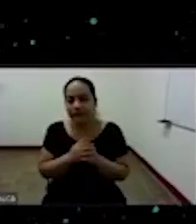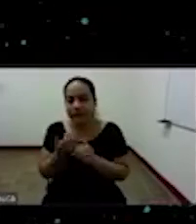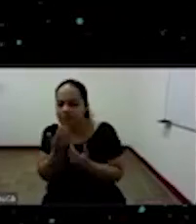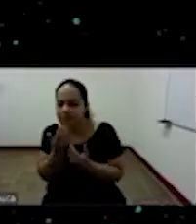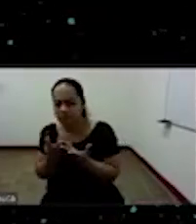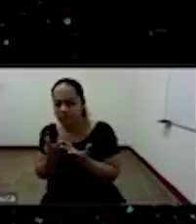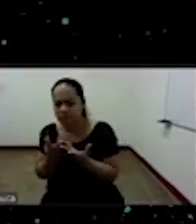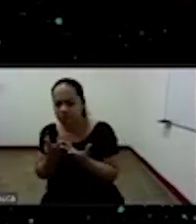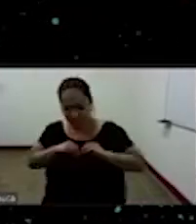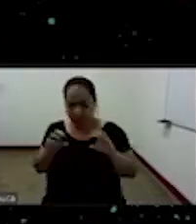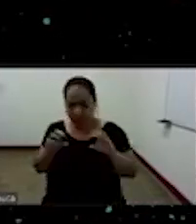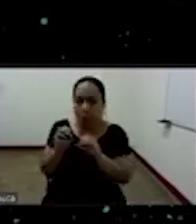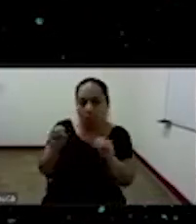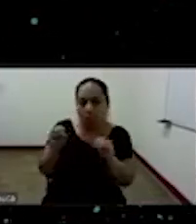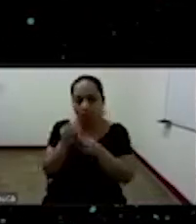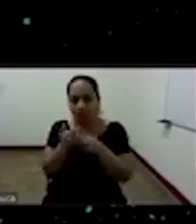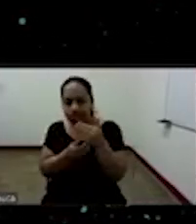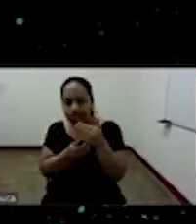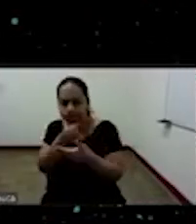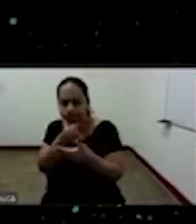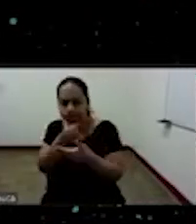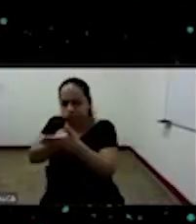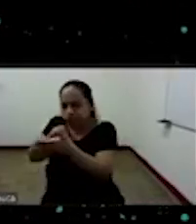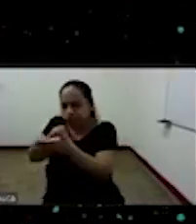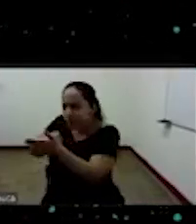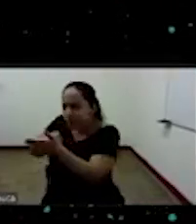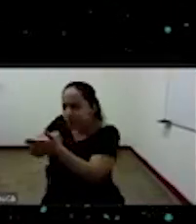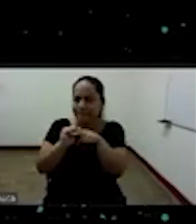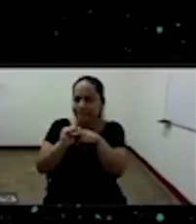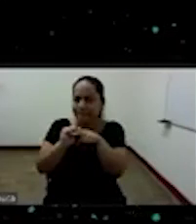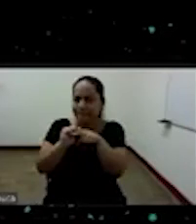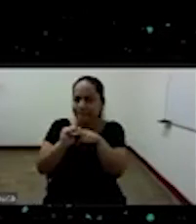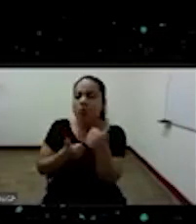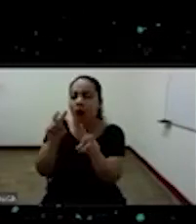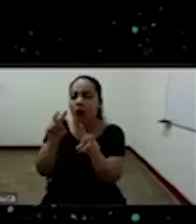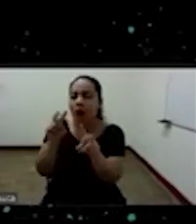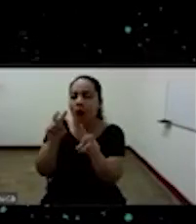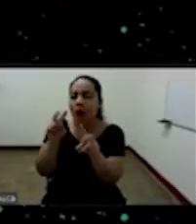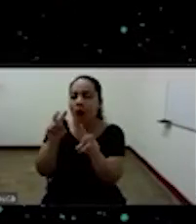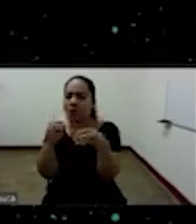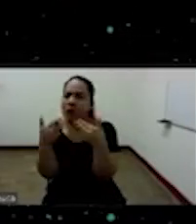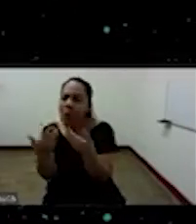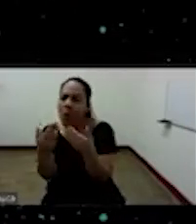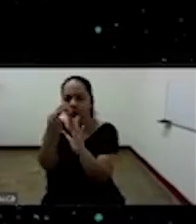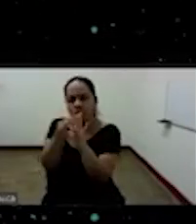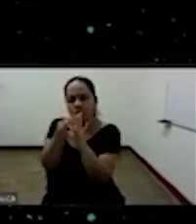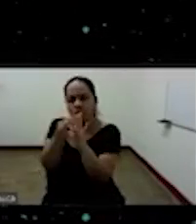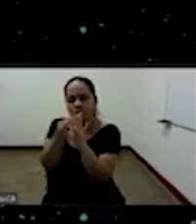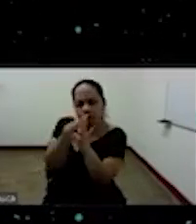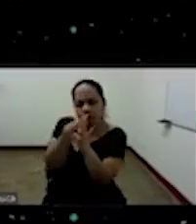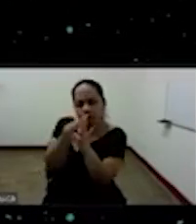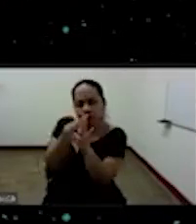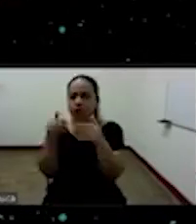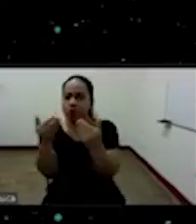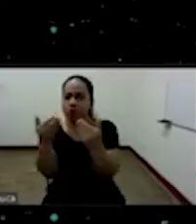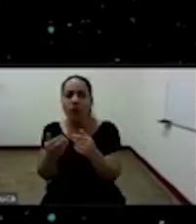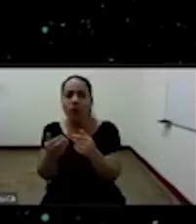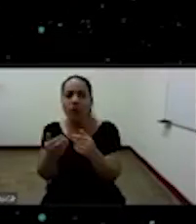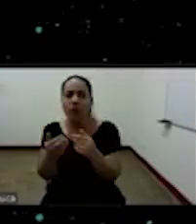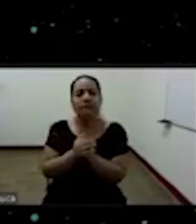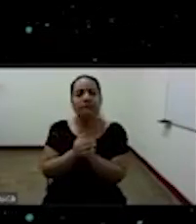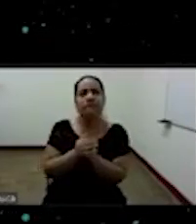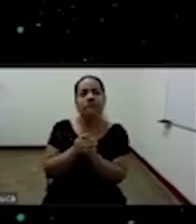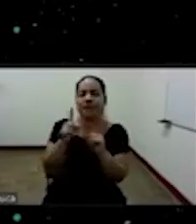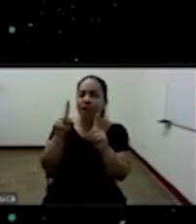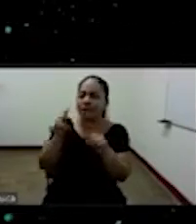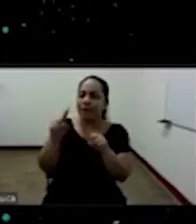empiecen a practicar el tema eh de cómo se da el matrimonio de de de las